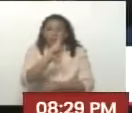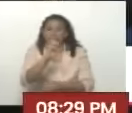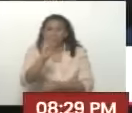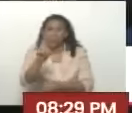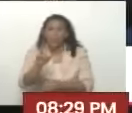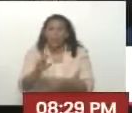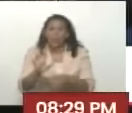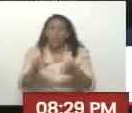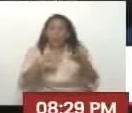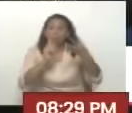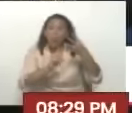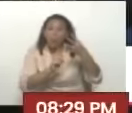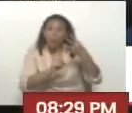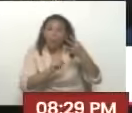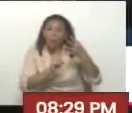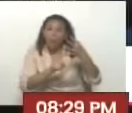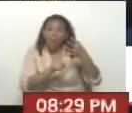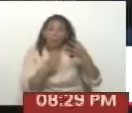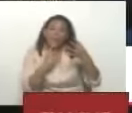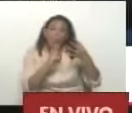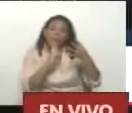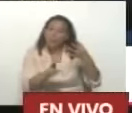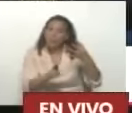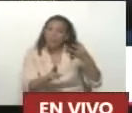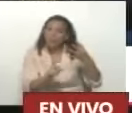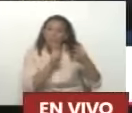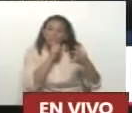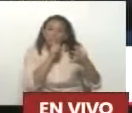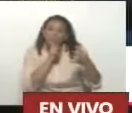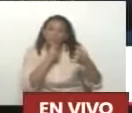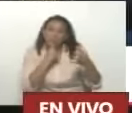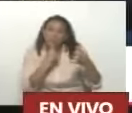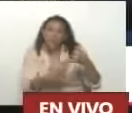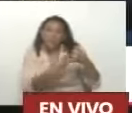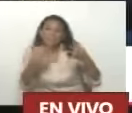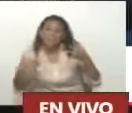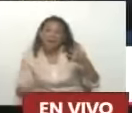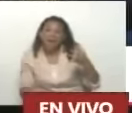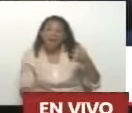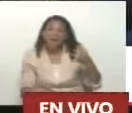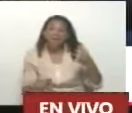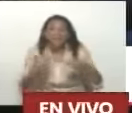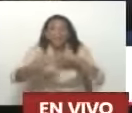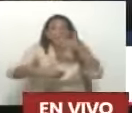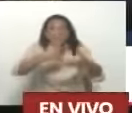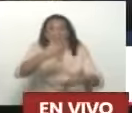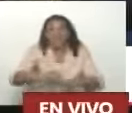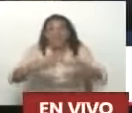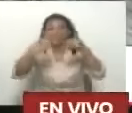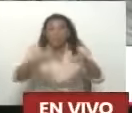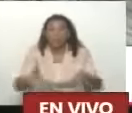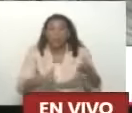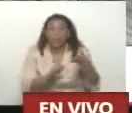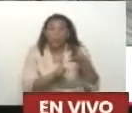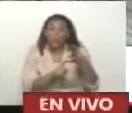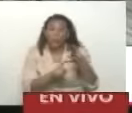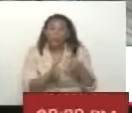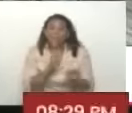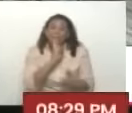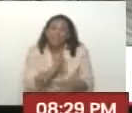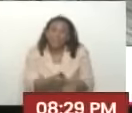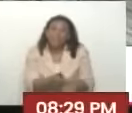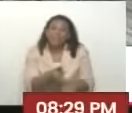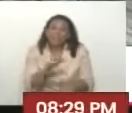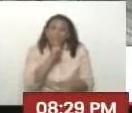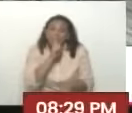Cuarto lugar Quiero dar toda la información Completa Porque aparte Está en proceso La decisión Si Hay que respetar